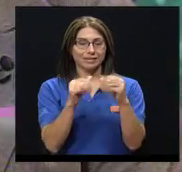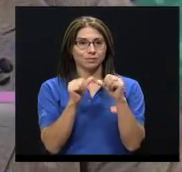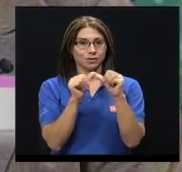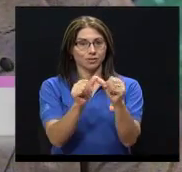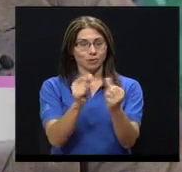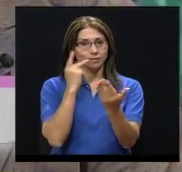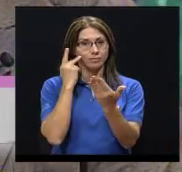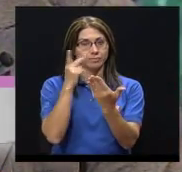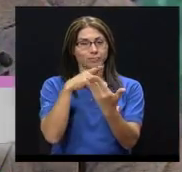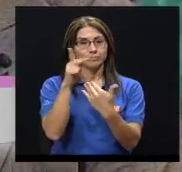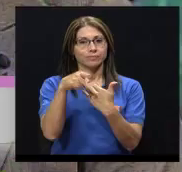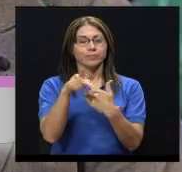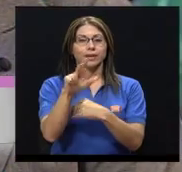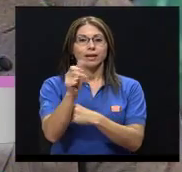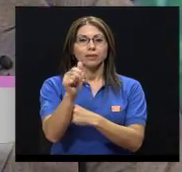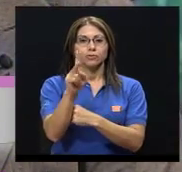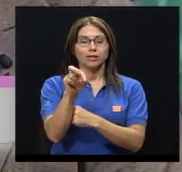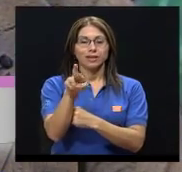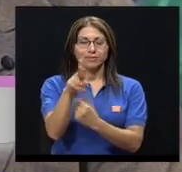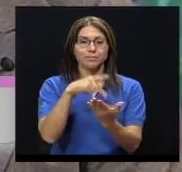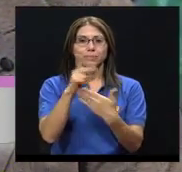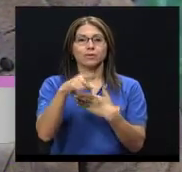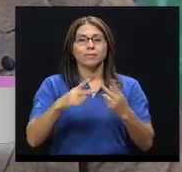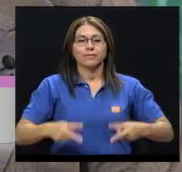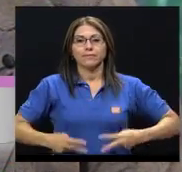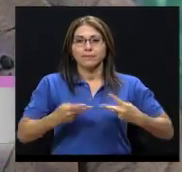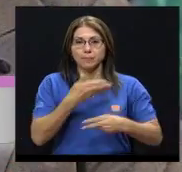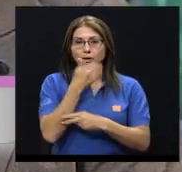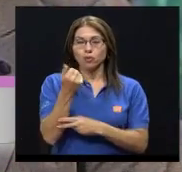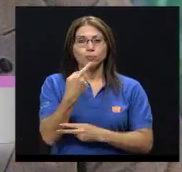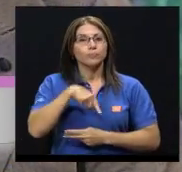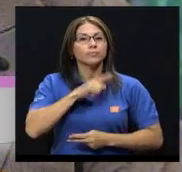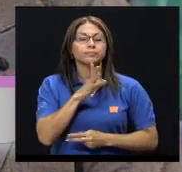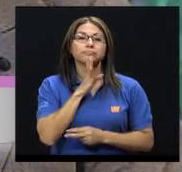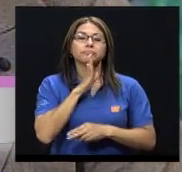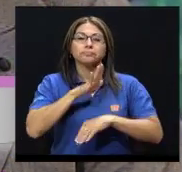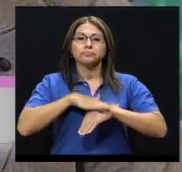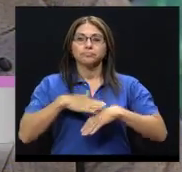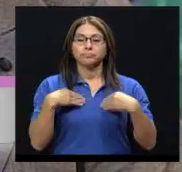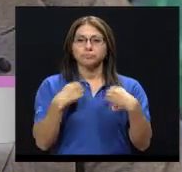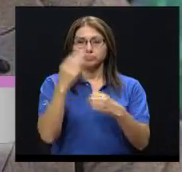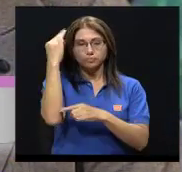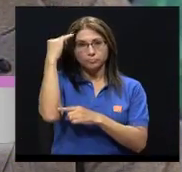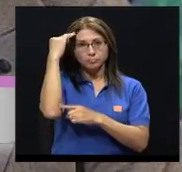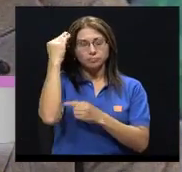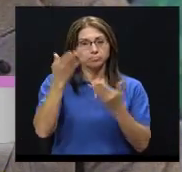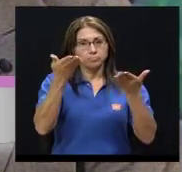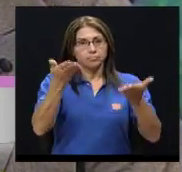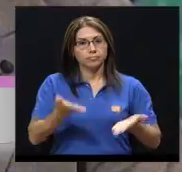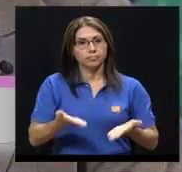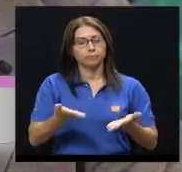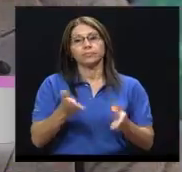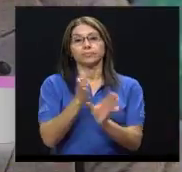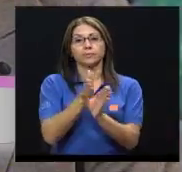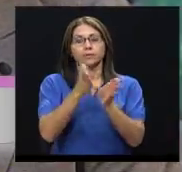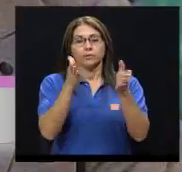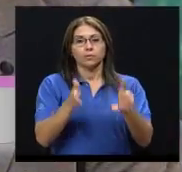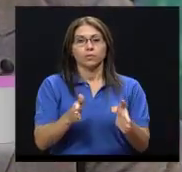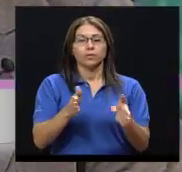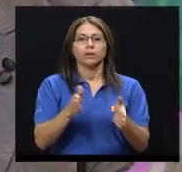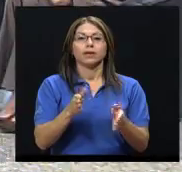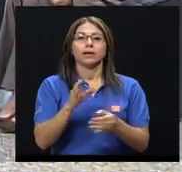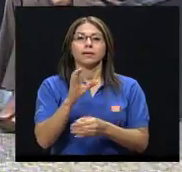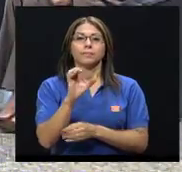Gracias por continuar aquí con su canal UCR, su programa Vivir Mejor. Estamos conversando acerca de la salud mental y para ello contamos con la